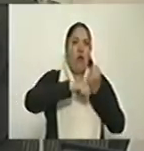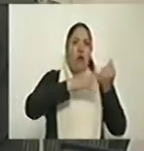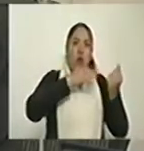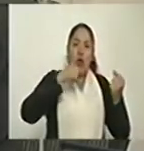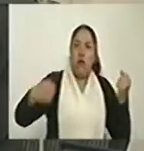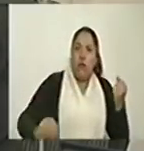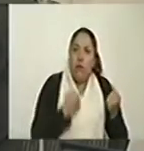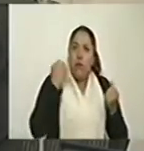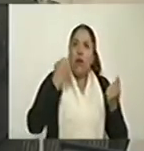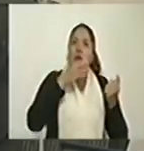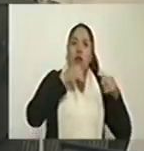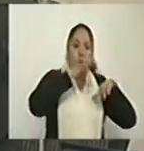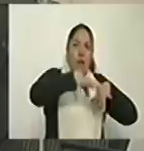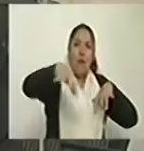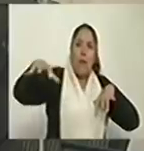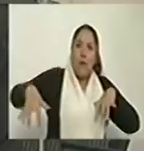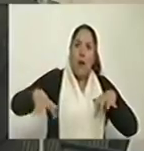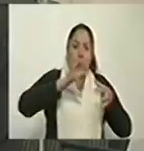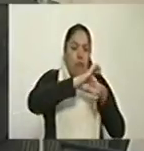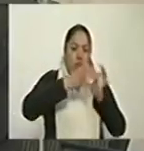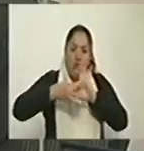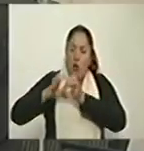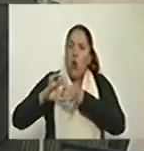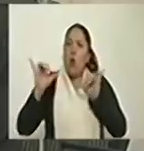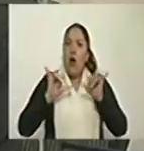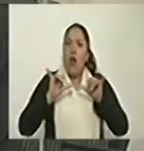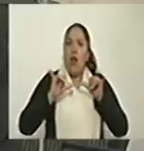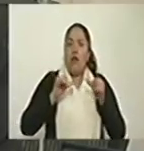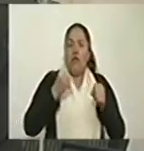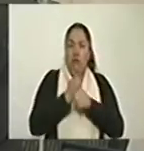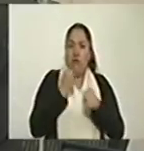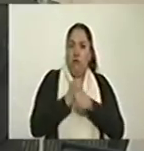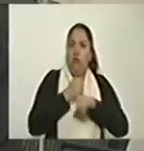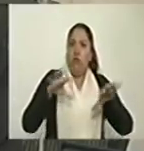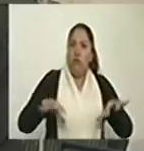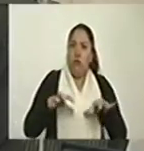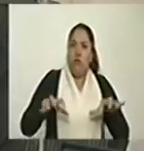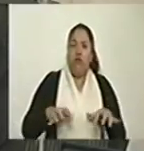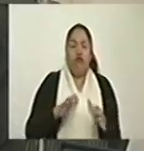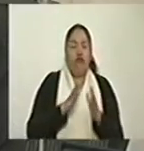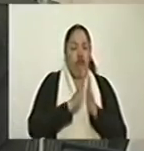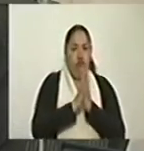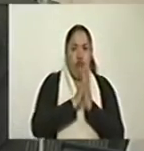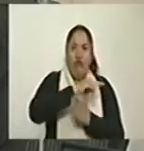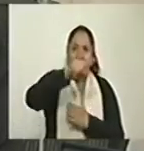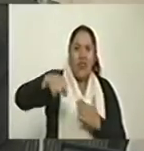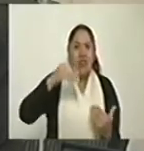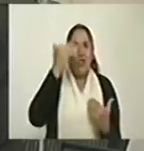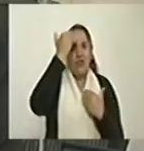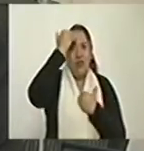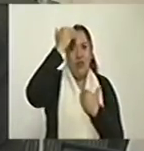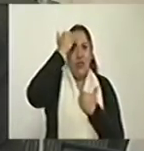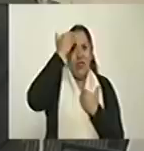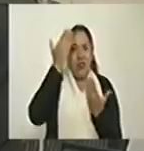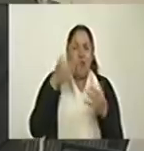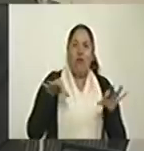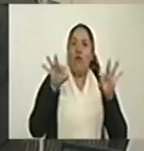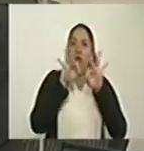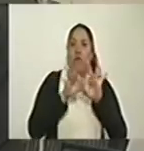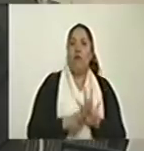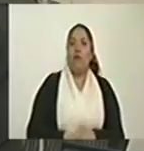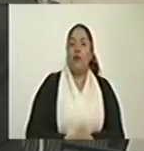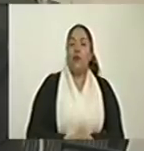a que no haya una cadena productiva. Pero yo también les pido sensatez porque aquellas